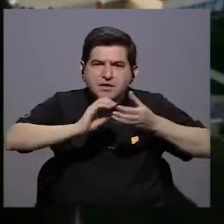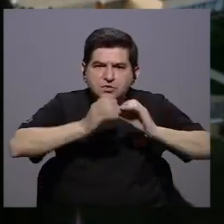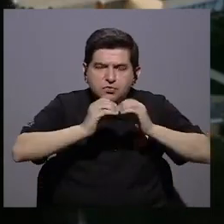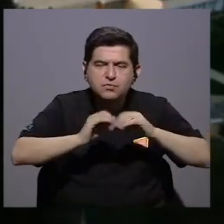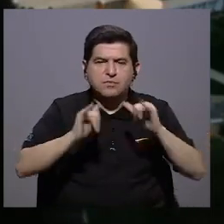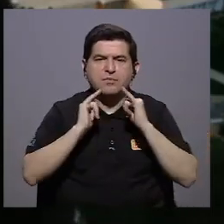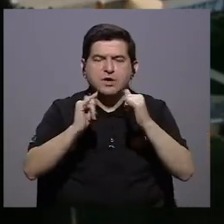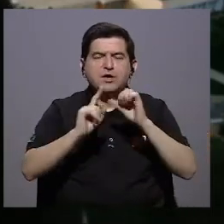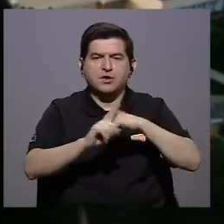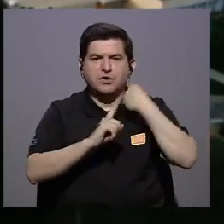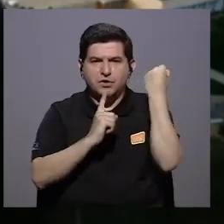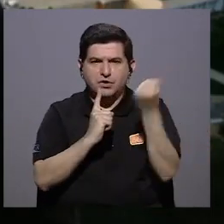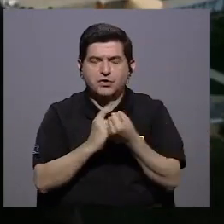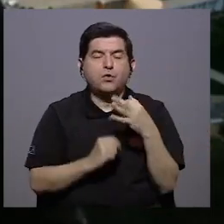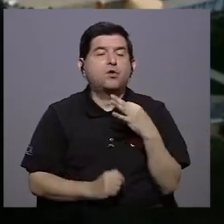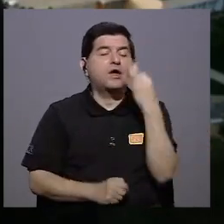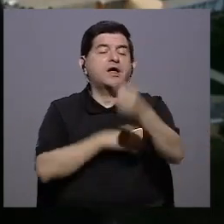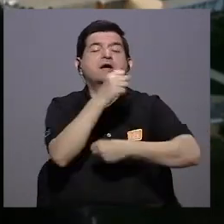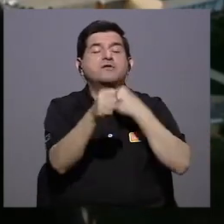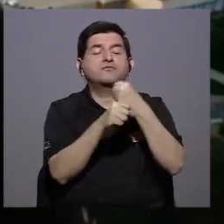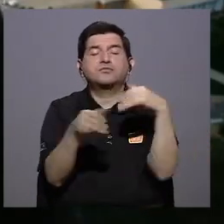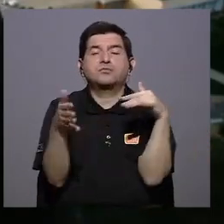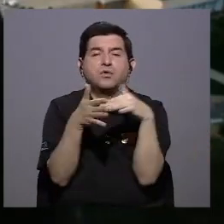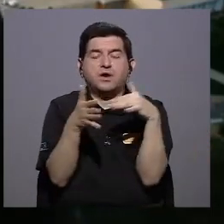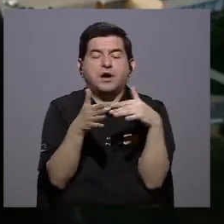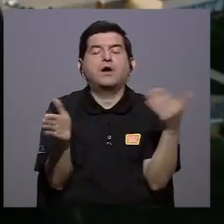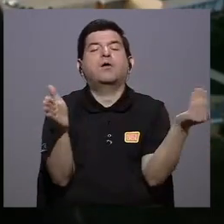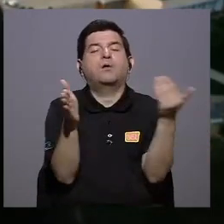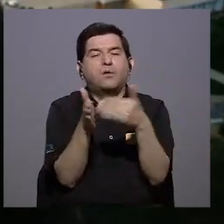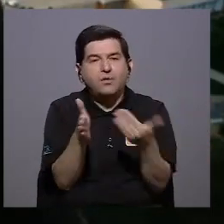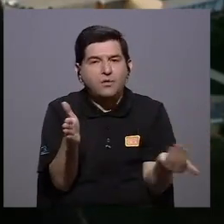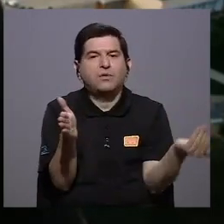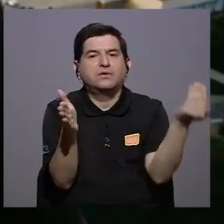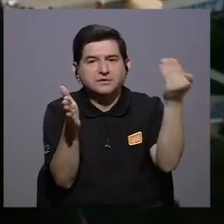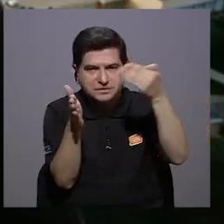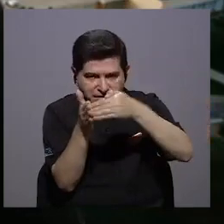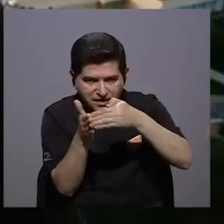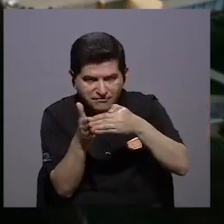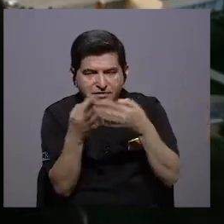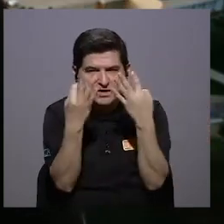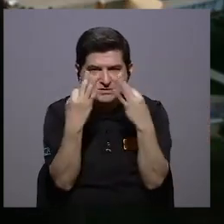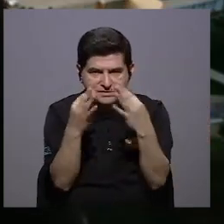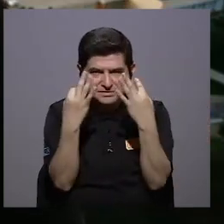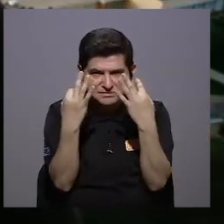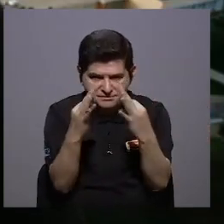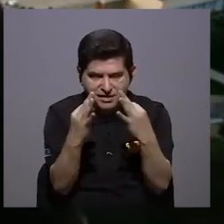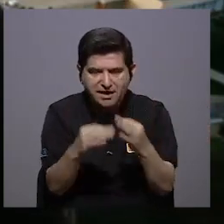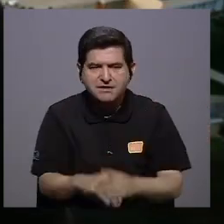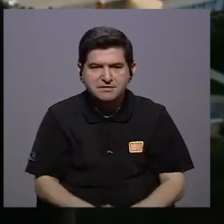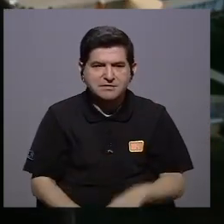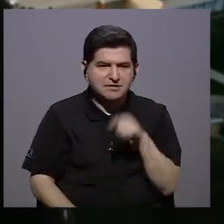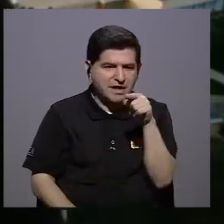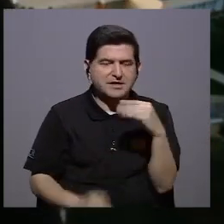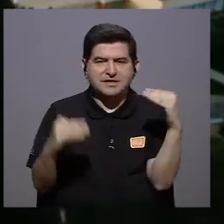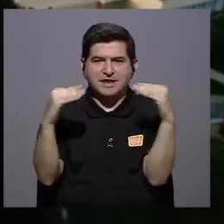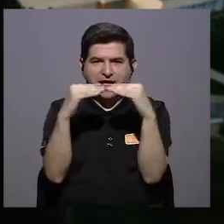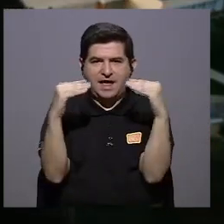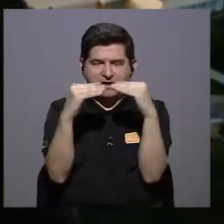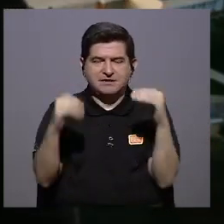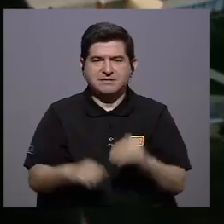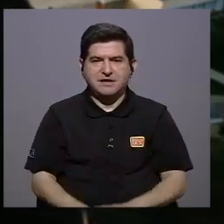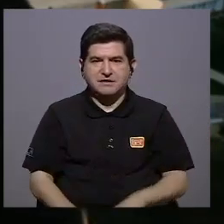mayor número de igualdad de condiciones, en el próximo año académico retoma y trata de buscar